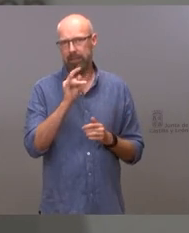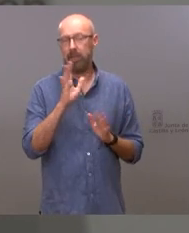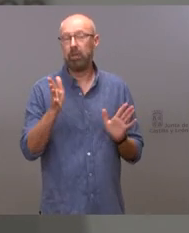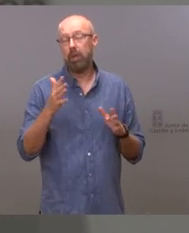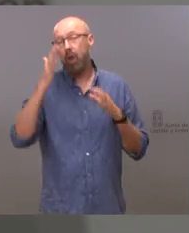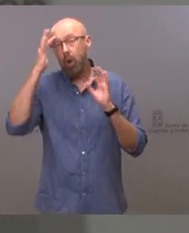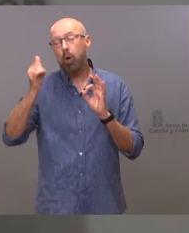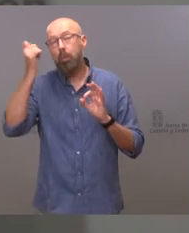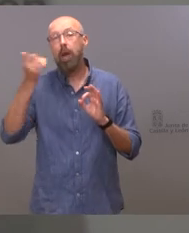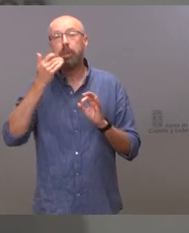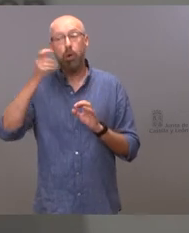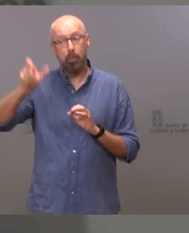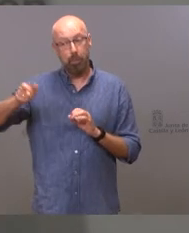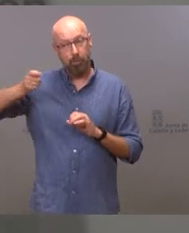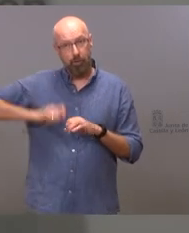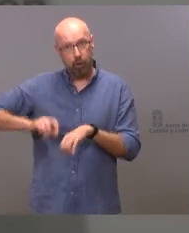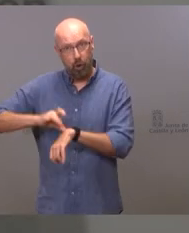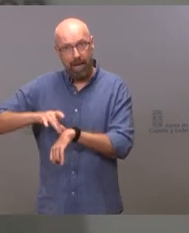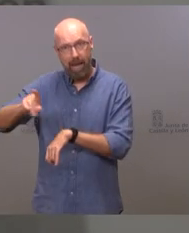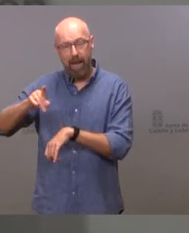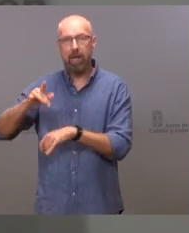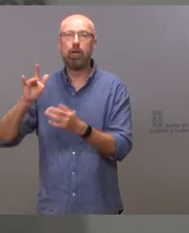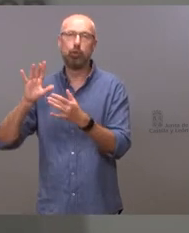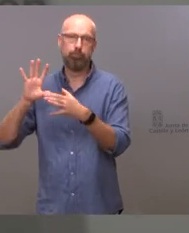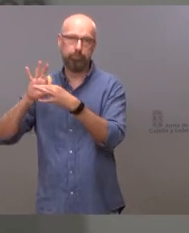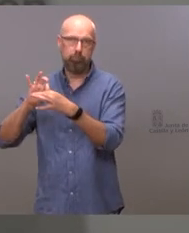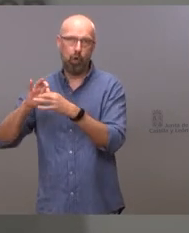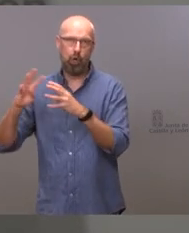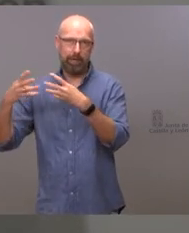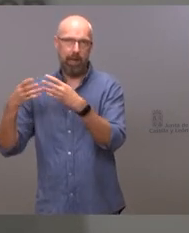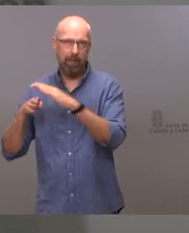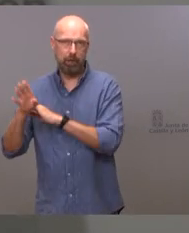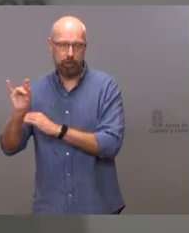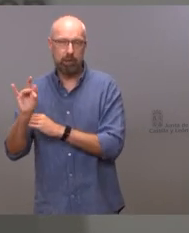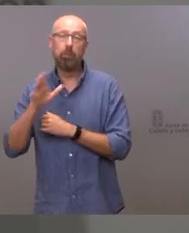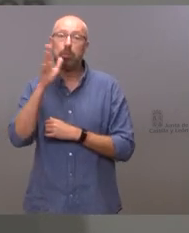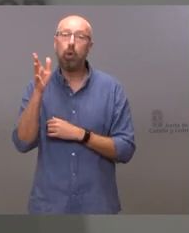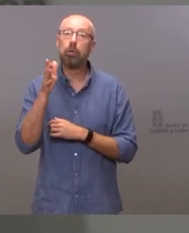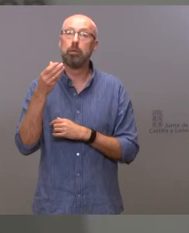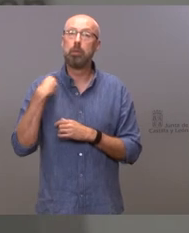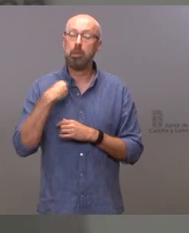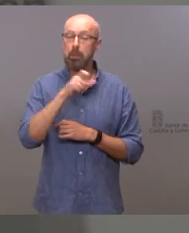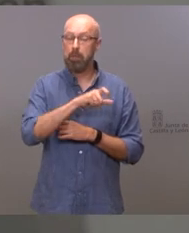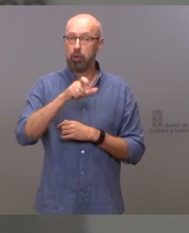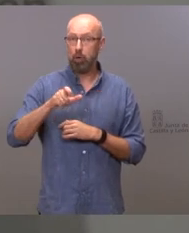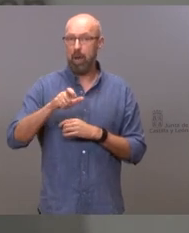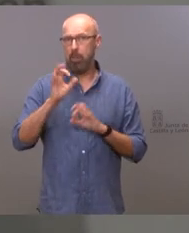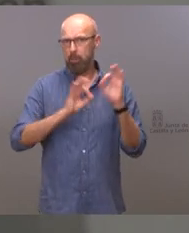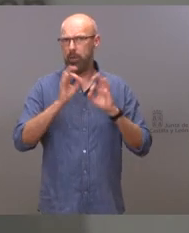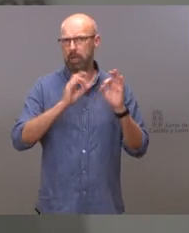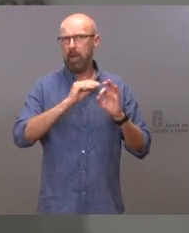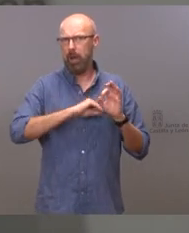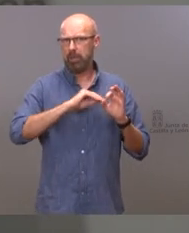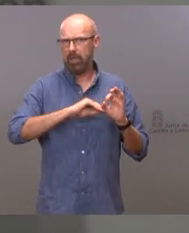que estén conectados porque además hay un porcentaje de la asistencia alto y cada vez más alto que se hace a